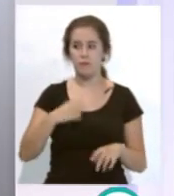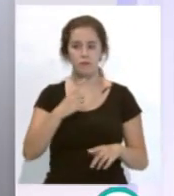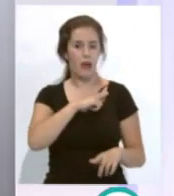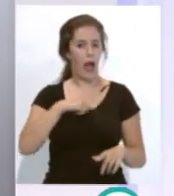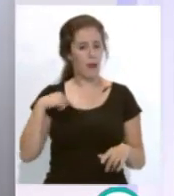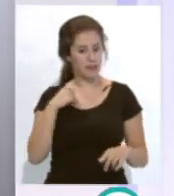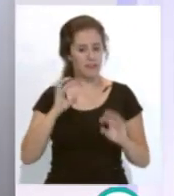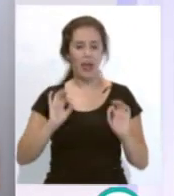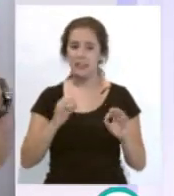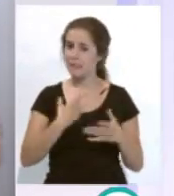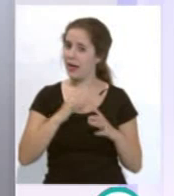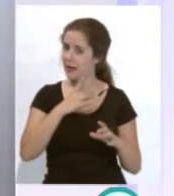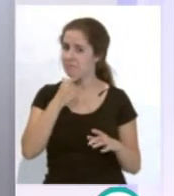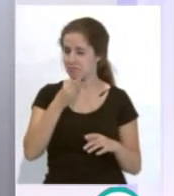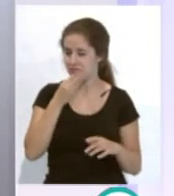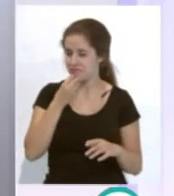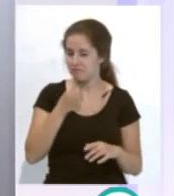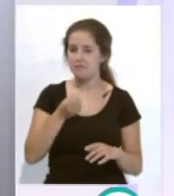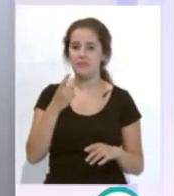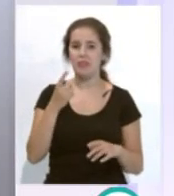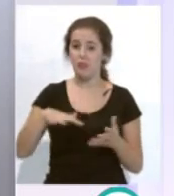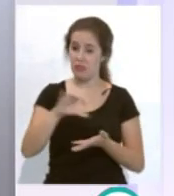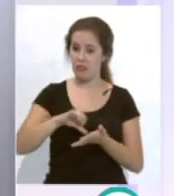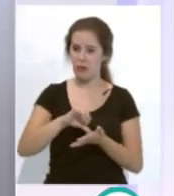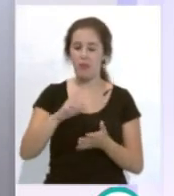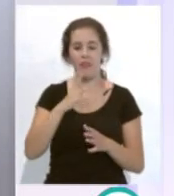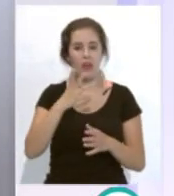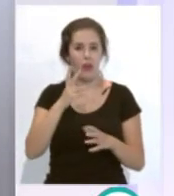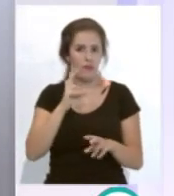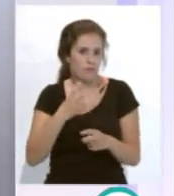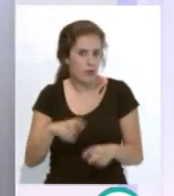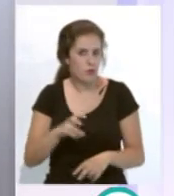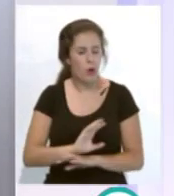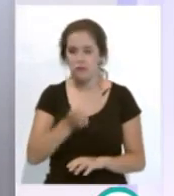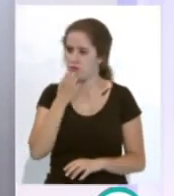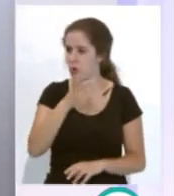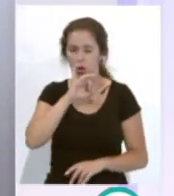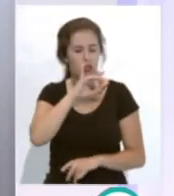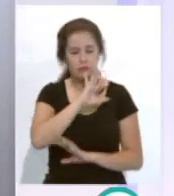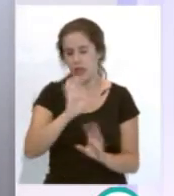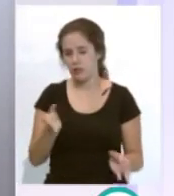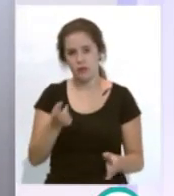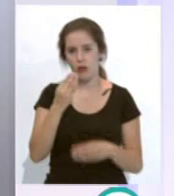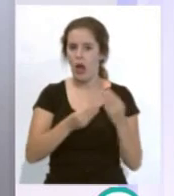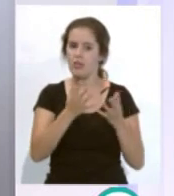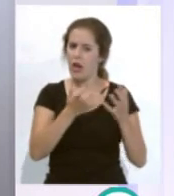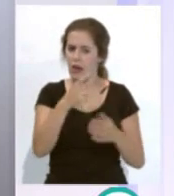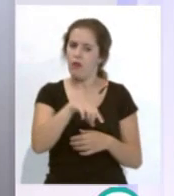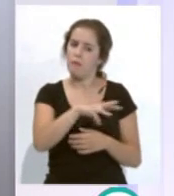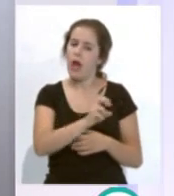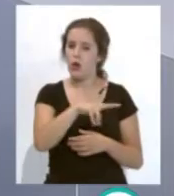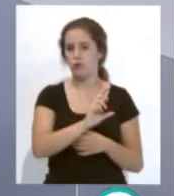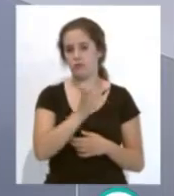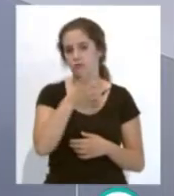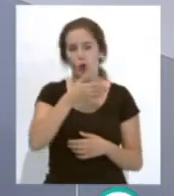camiseta de la Selección Española de Entrenamientos en la ciudad del fútbol y yo estoy muy contento de que lo haya ganado Manu, sinceramente.